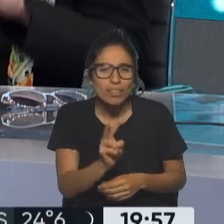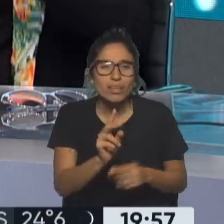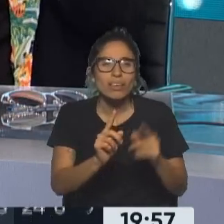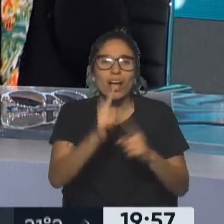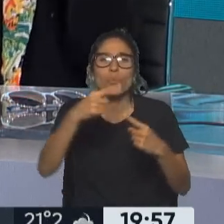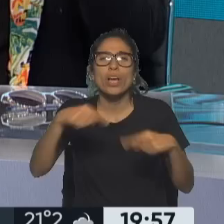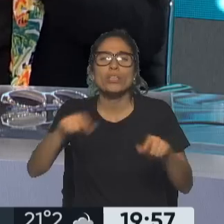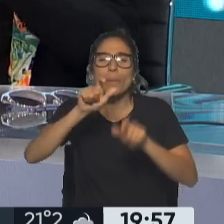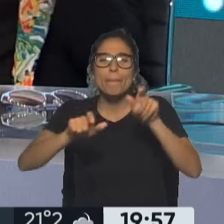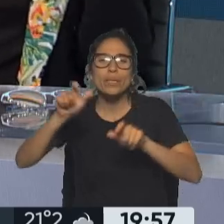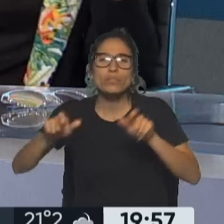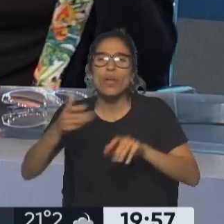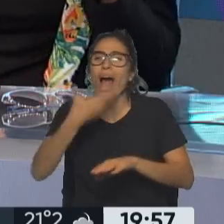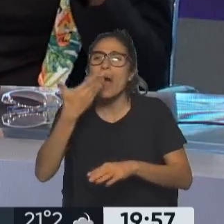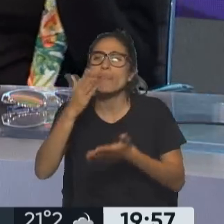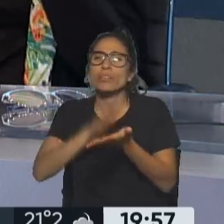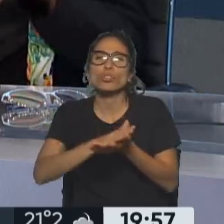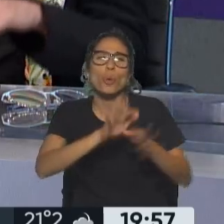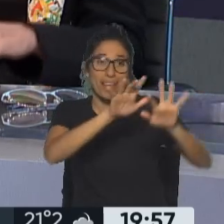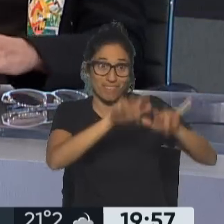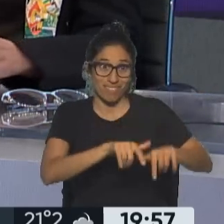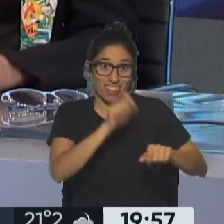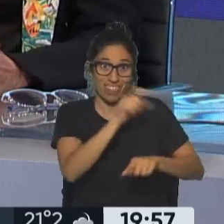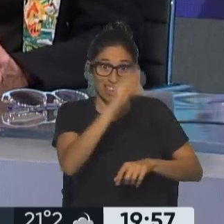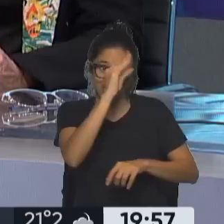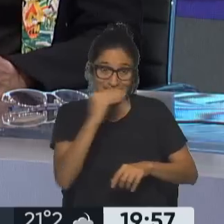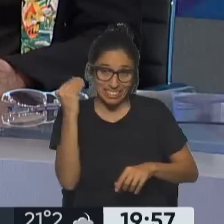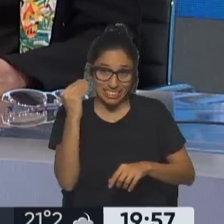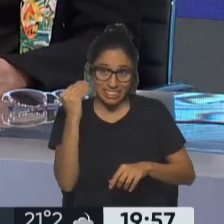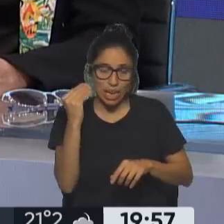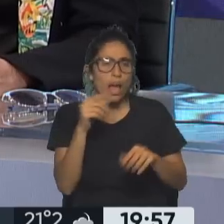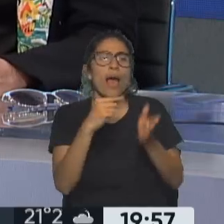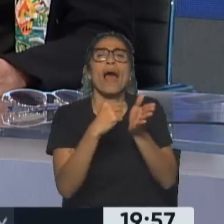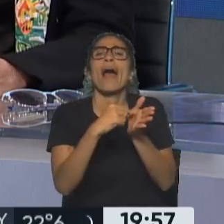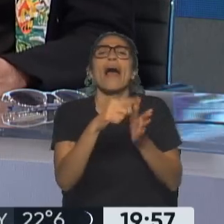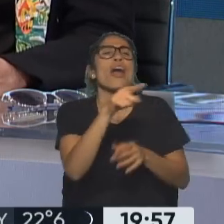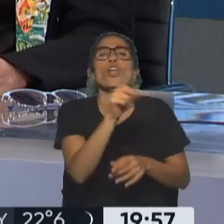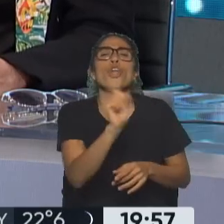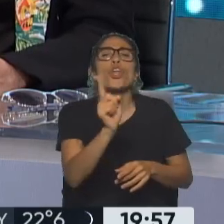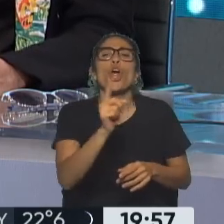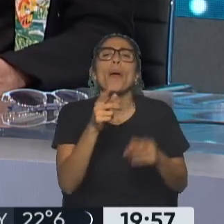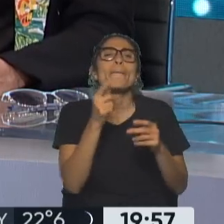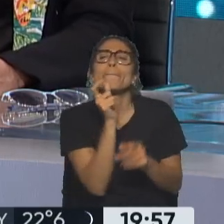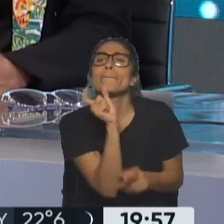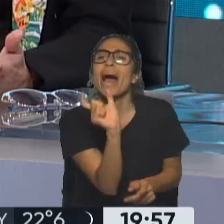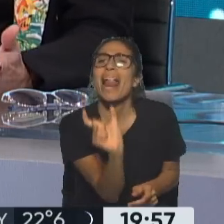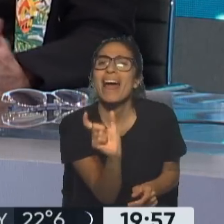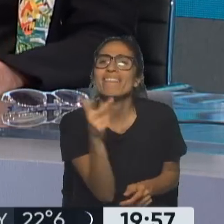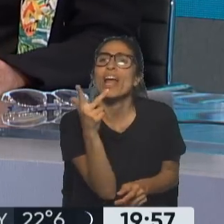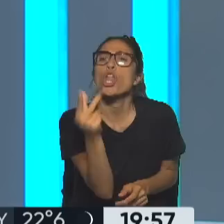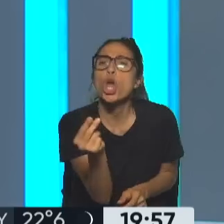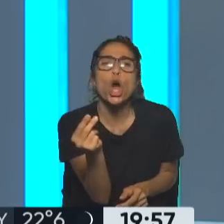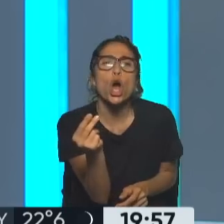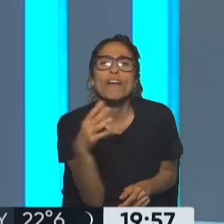carta no dice la palabra no y que no se va a presentar. Bueno, también me parece un llamado de atención a la militancia y a la